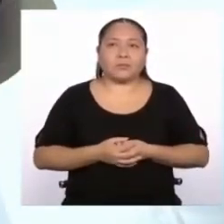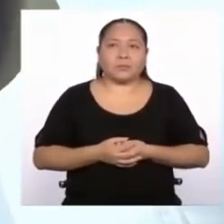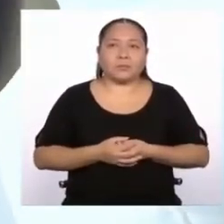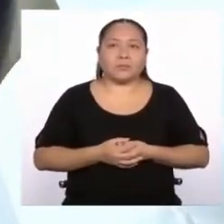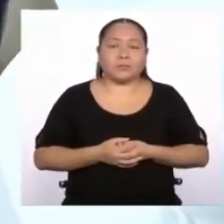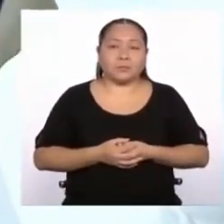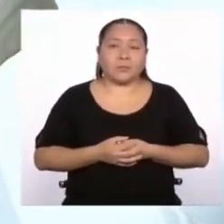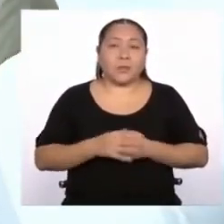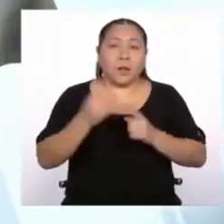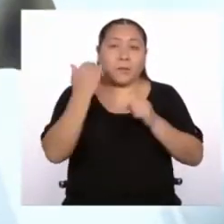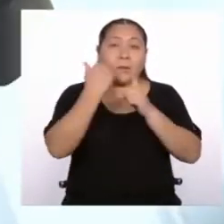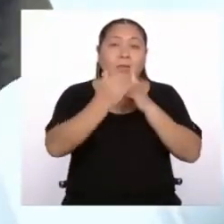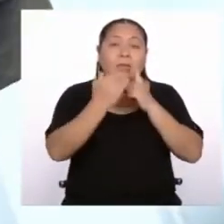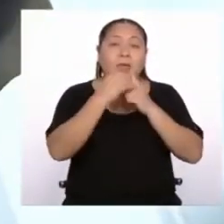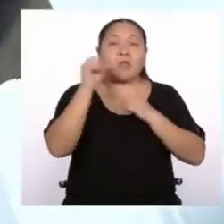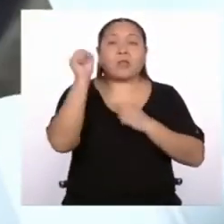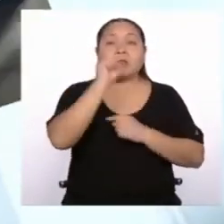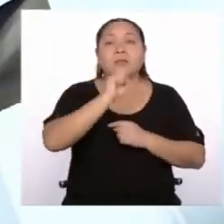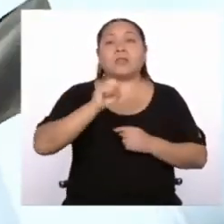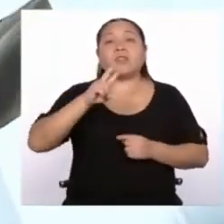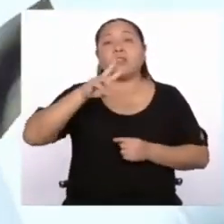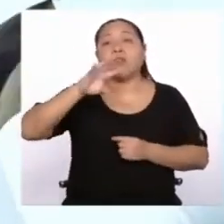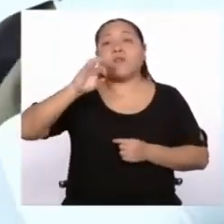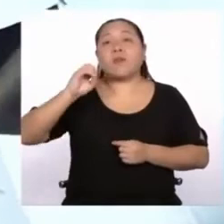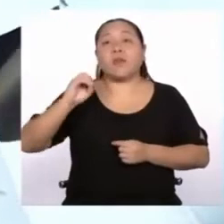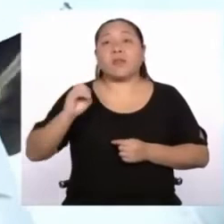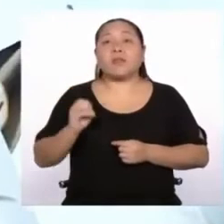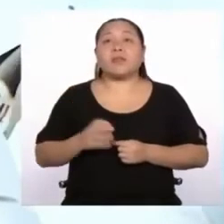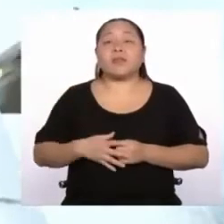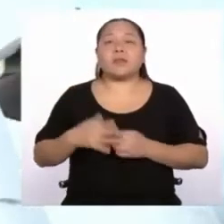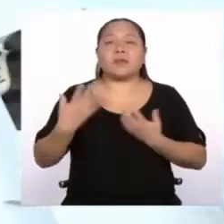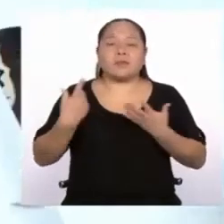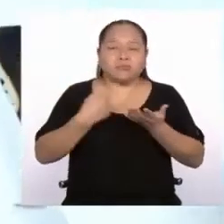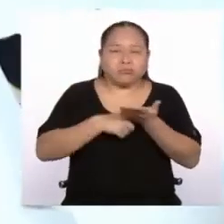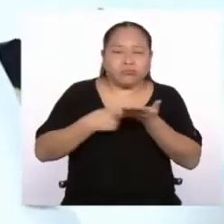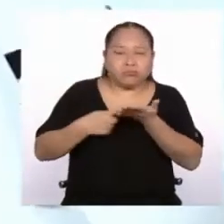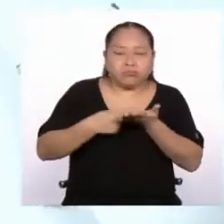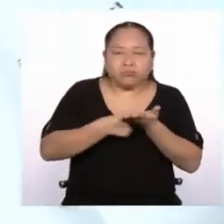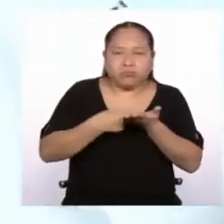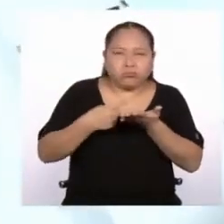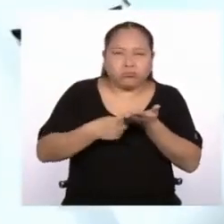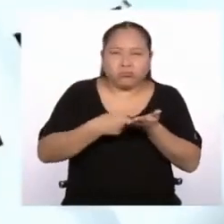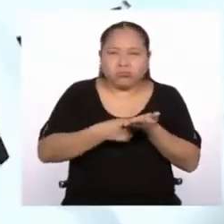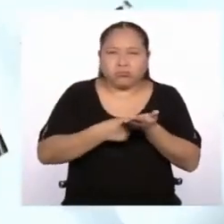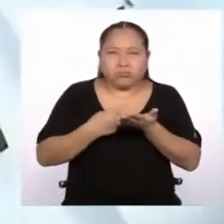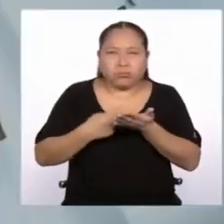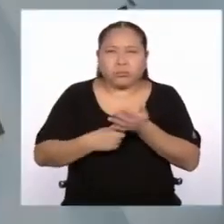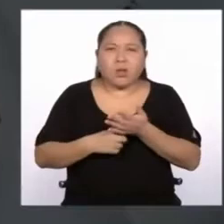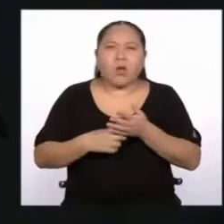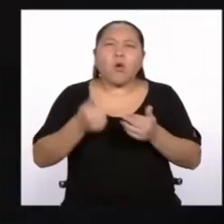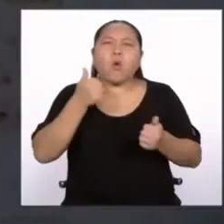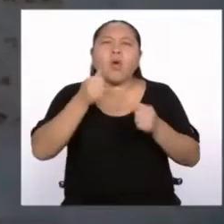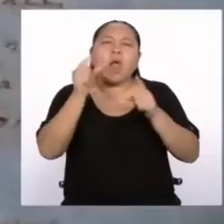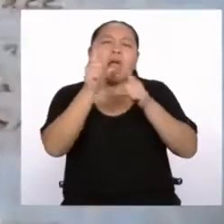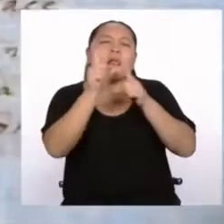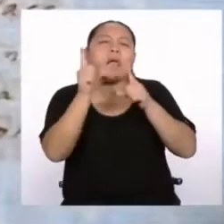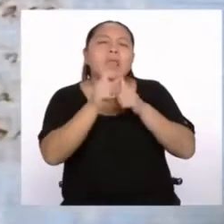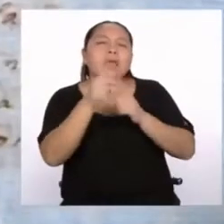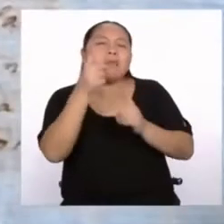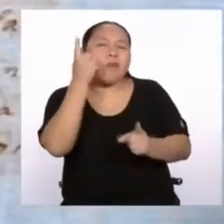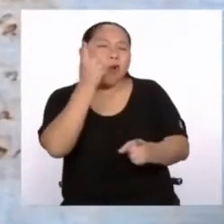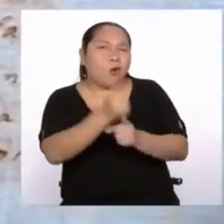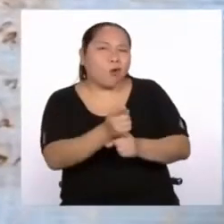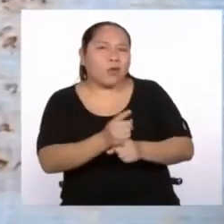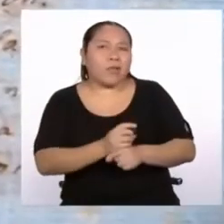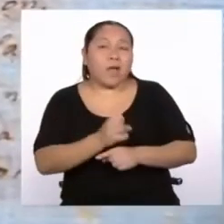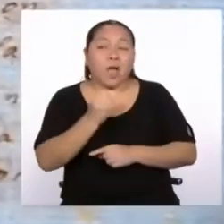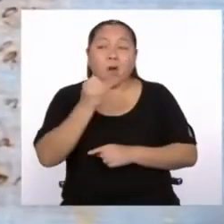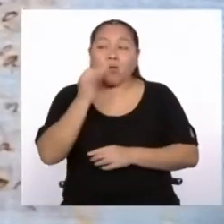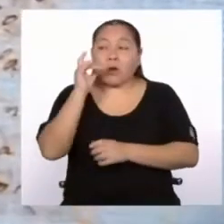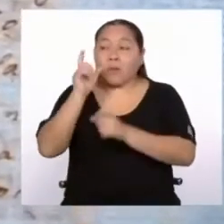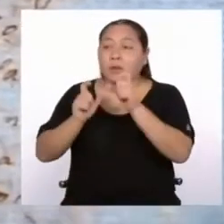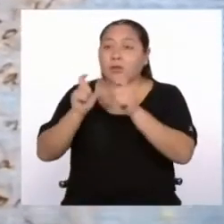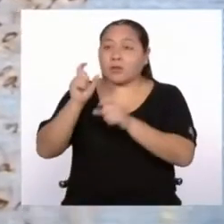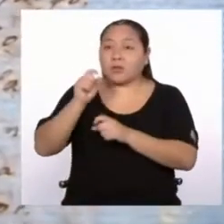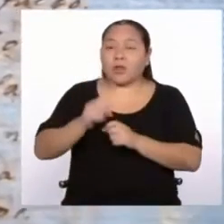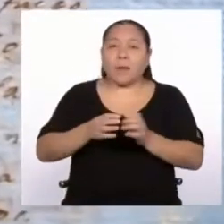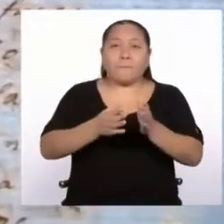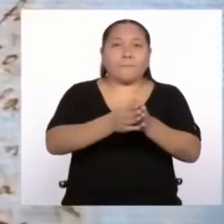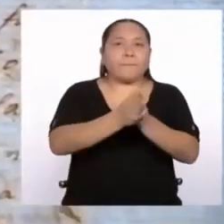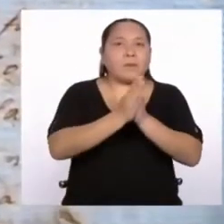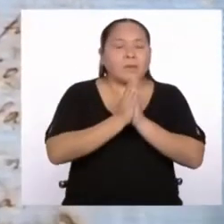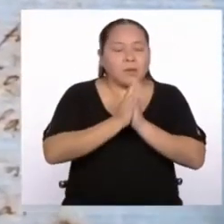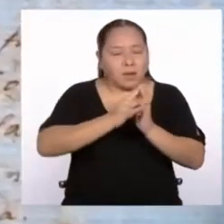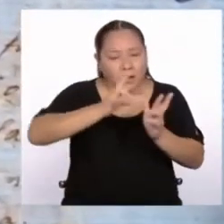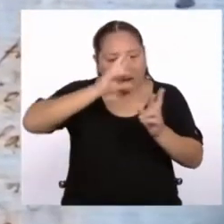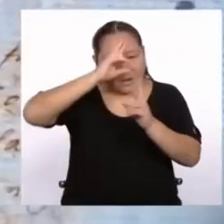A mediados del siglo XX, se abrió un debate por la letra de nuestro himno. Algunas personalidades pidieron